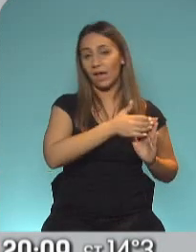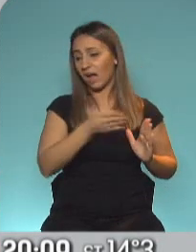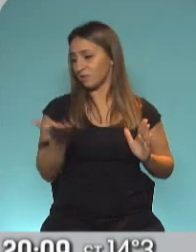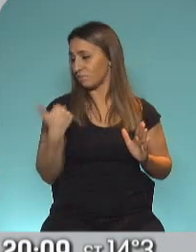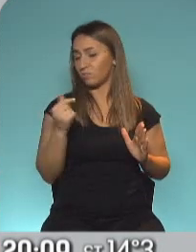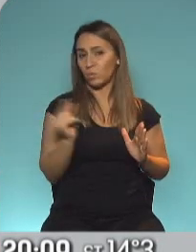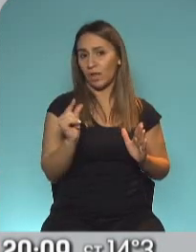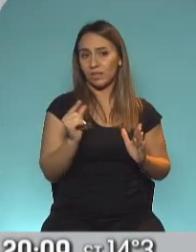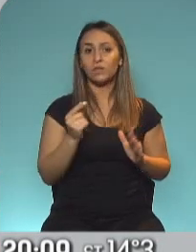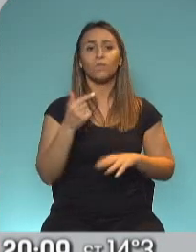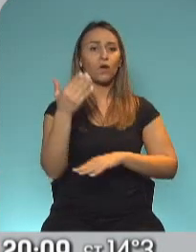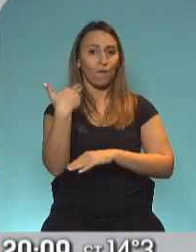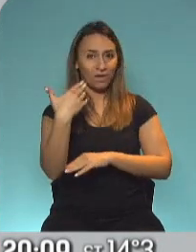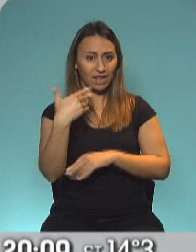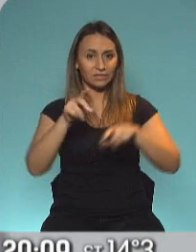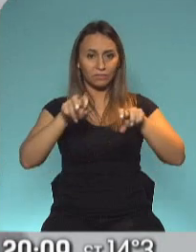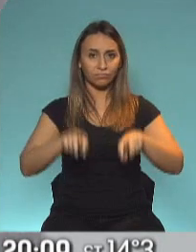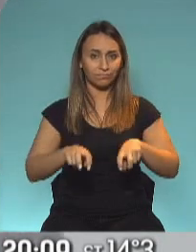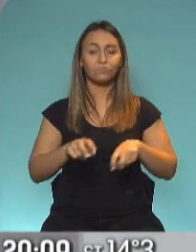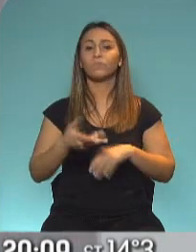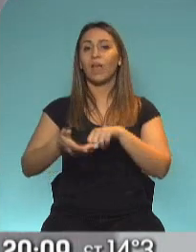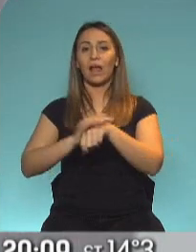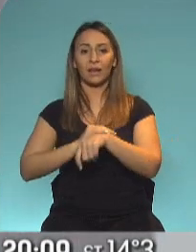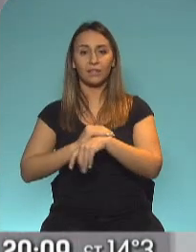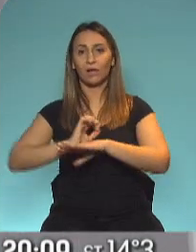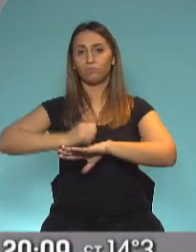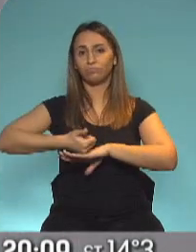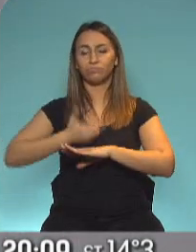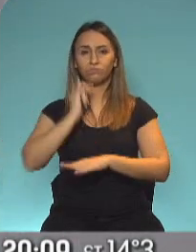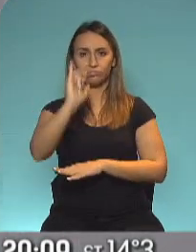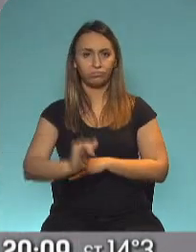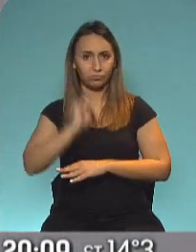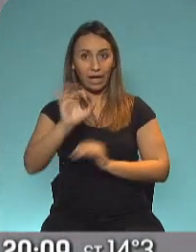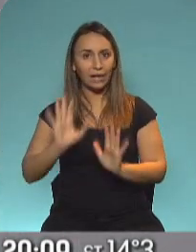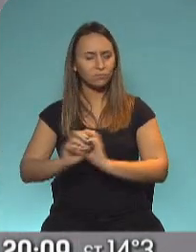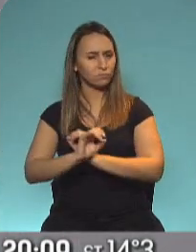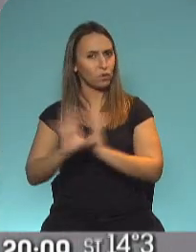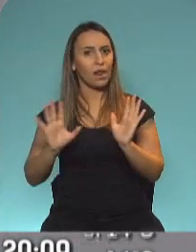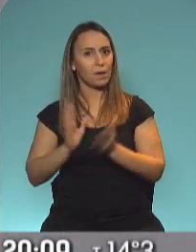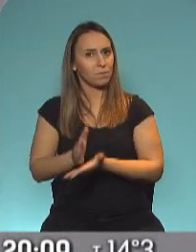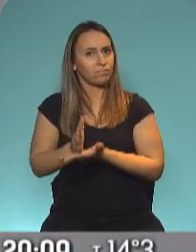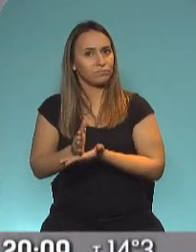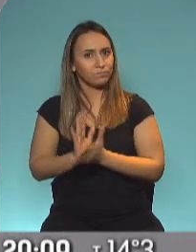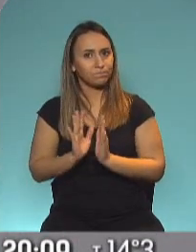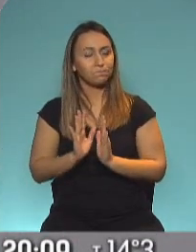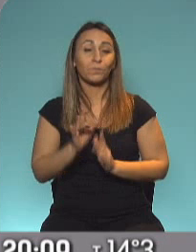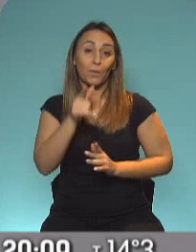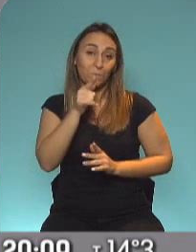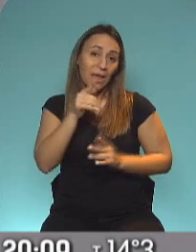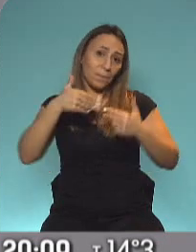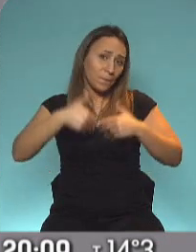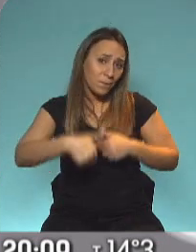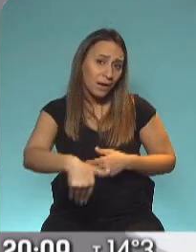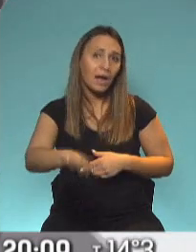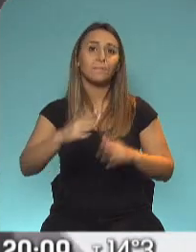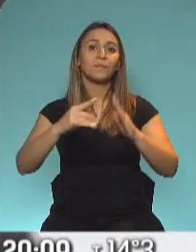esta conferencia de prensa, Larreta sale y dice esto, bueno, todo indica que vamos hacia una cuarentena más estricta en el